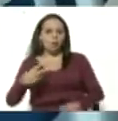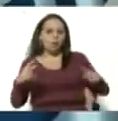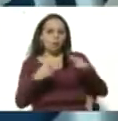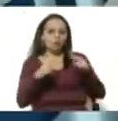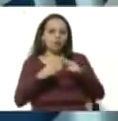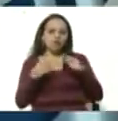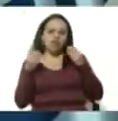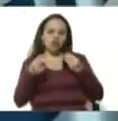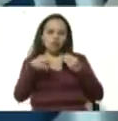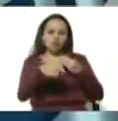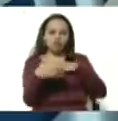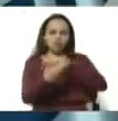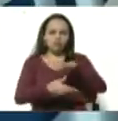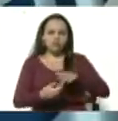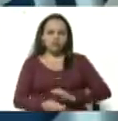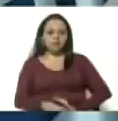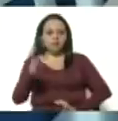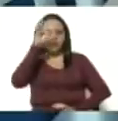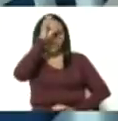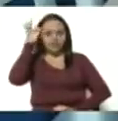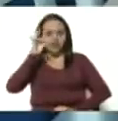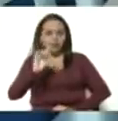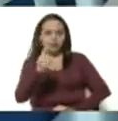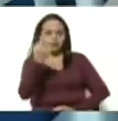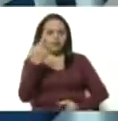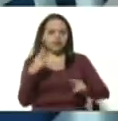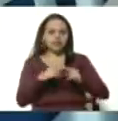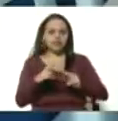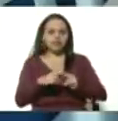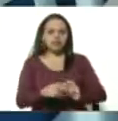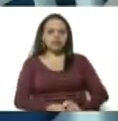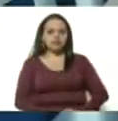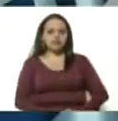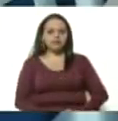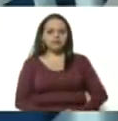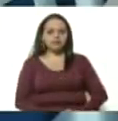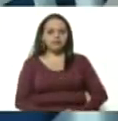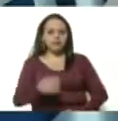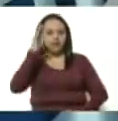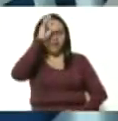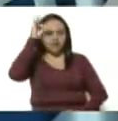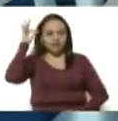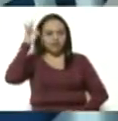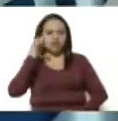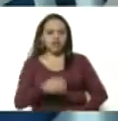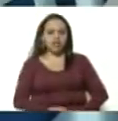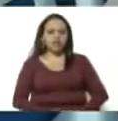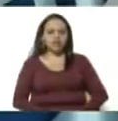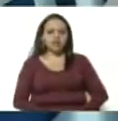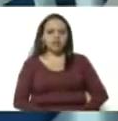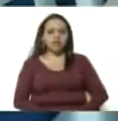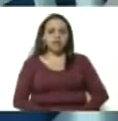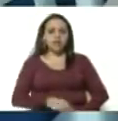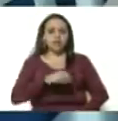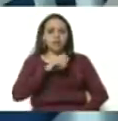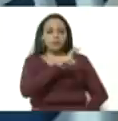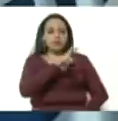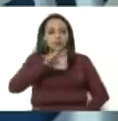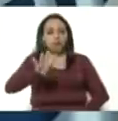casos. Fiscalía Primera del Estado Táchira Fiscalía XXIV de ese Estado